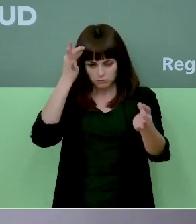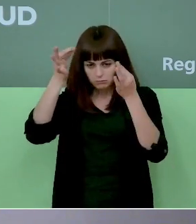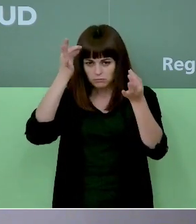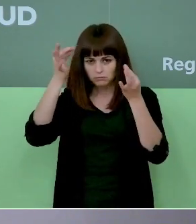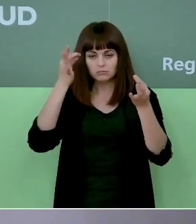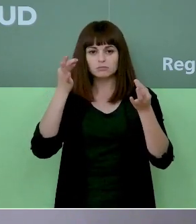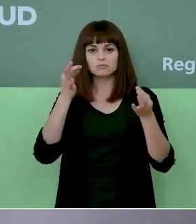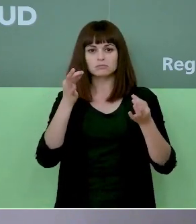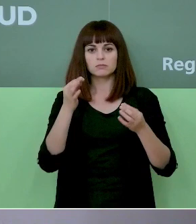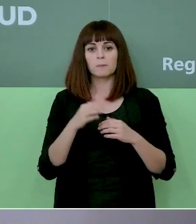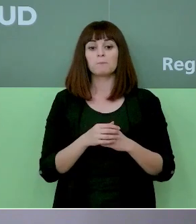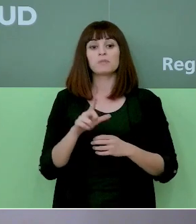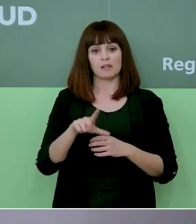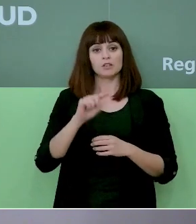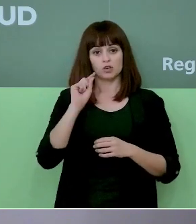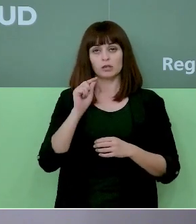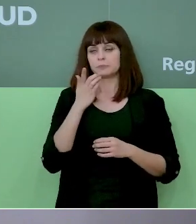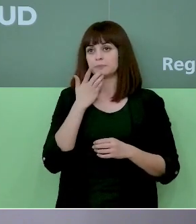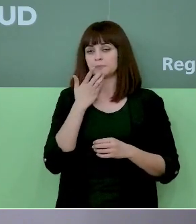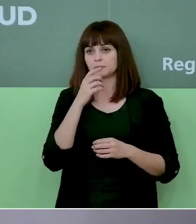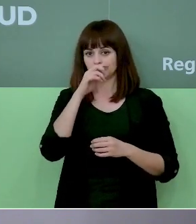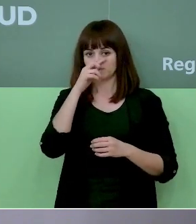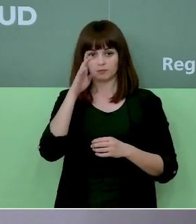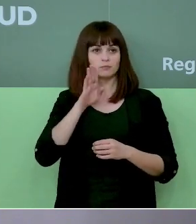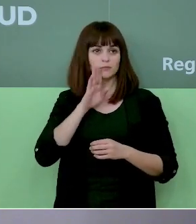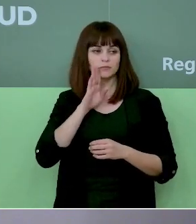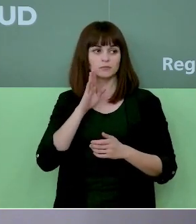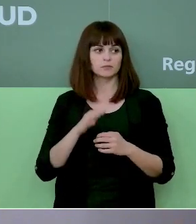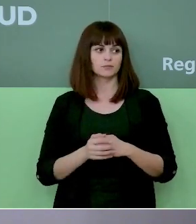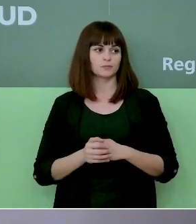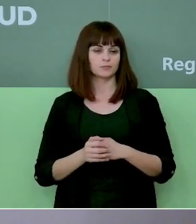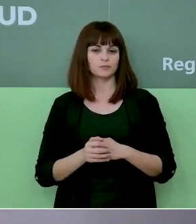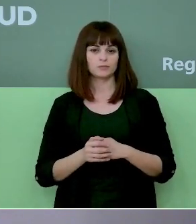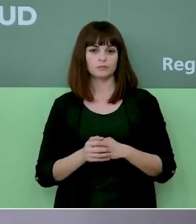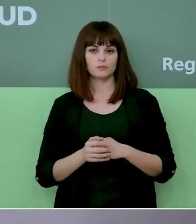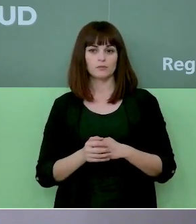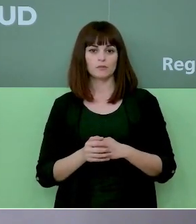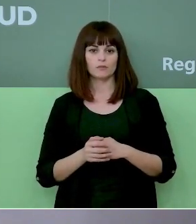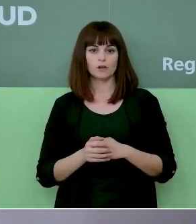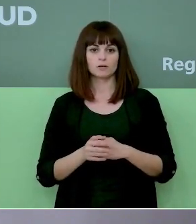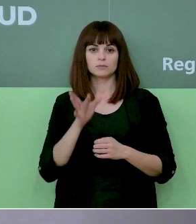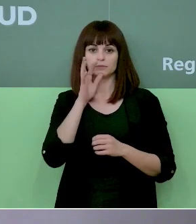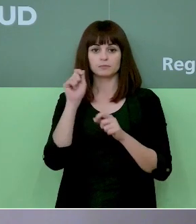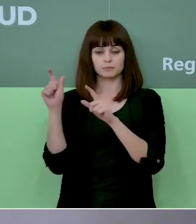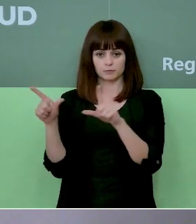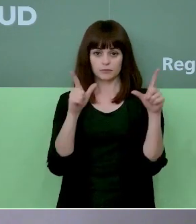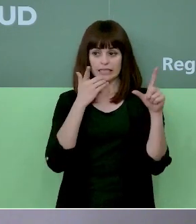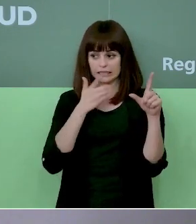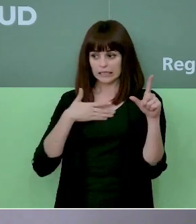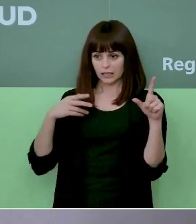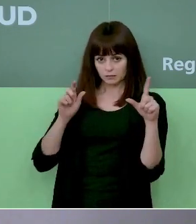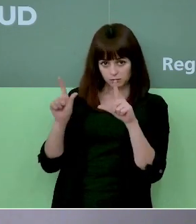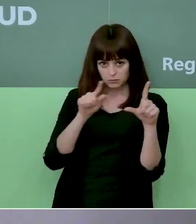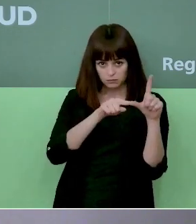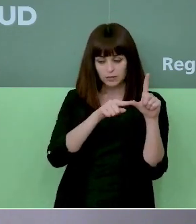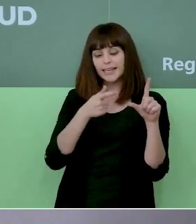han tomado decisiones en otros momentos por ejemplo le acabo de comentar y hemos tenido tenemos una diapositiva si quieres se pongo donde Reino